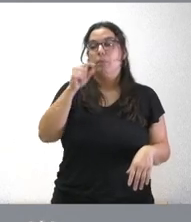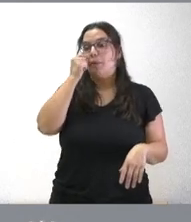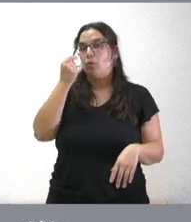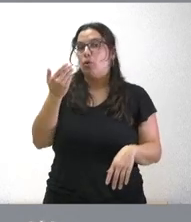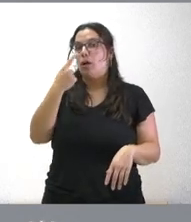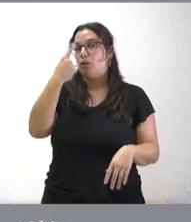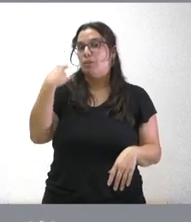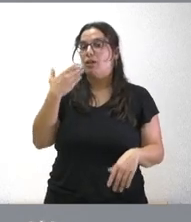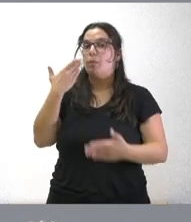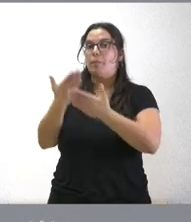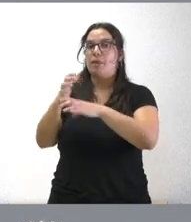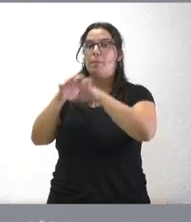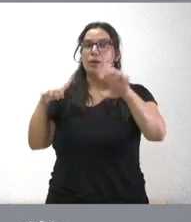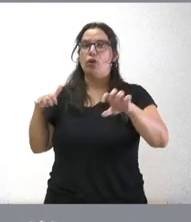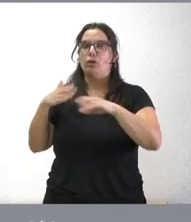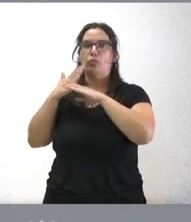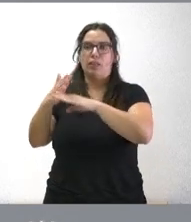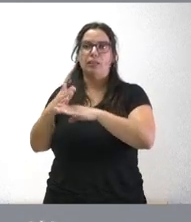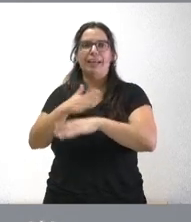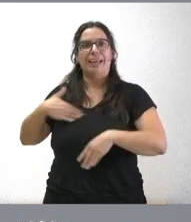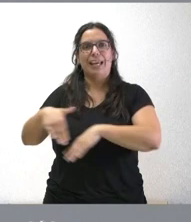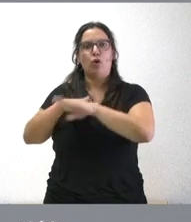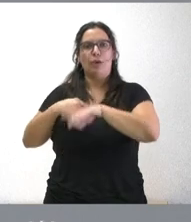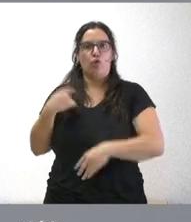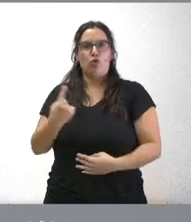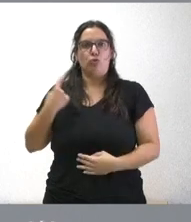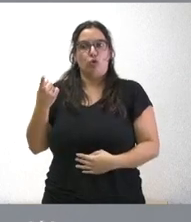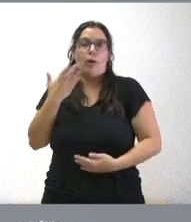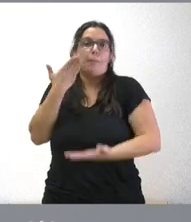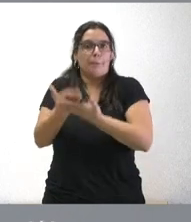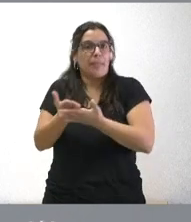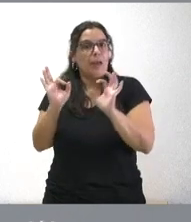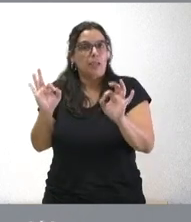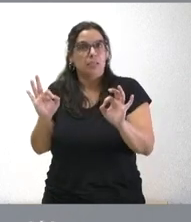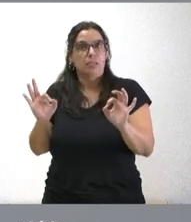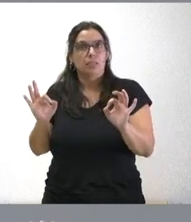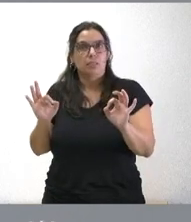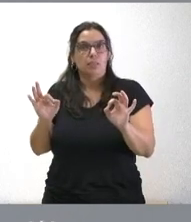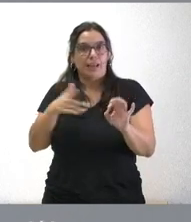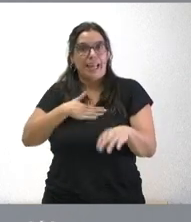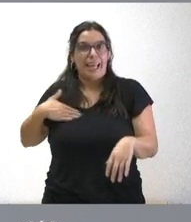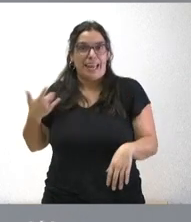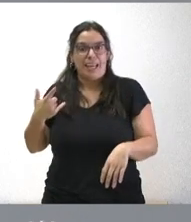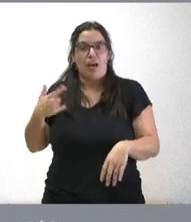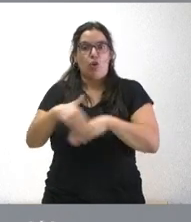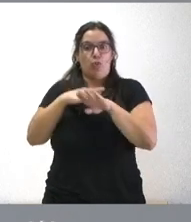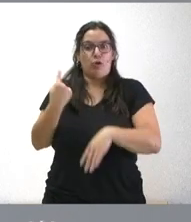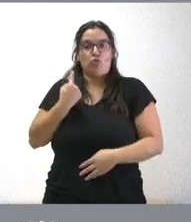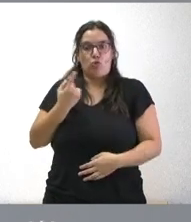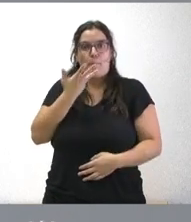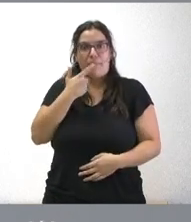suficiente para poder gobernar en solitario eso es lo que él pidió y eso es lo que él quería una vez que